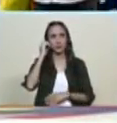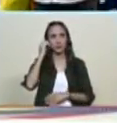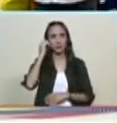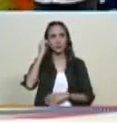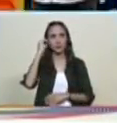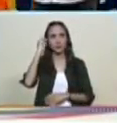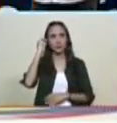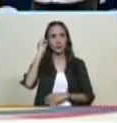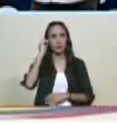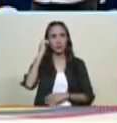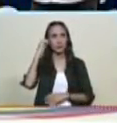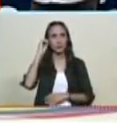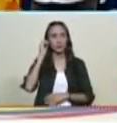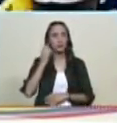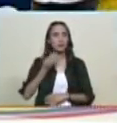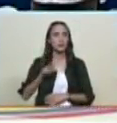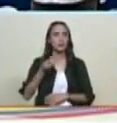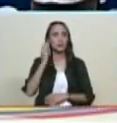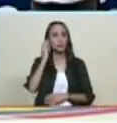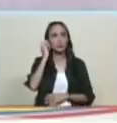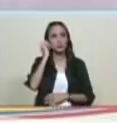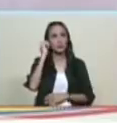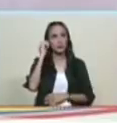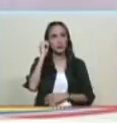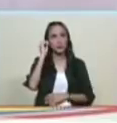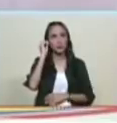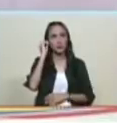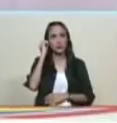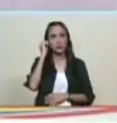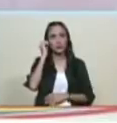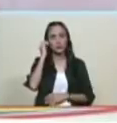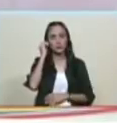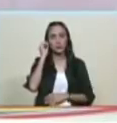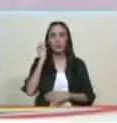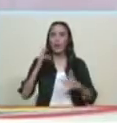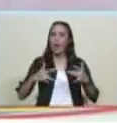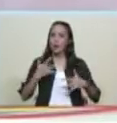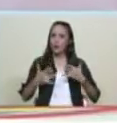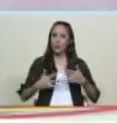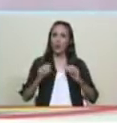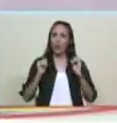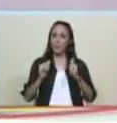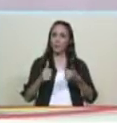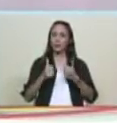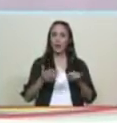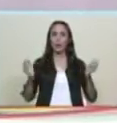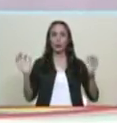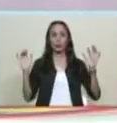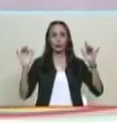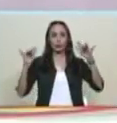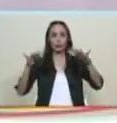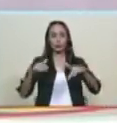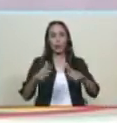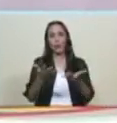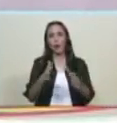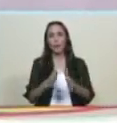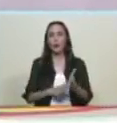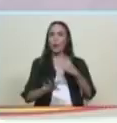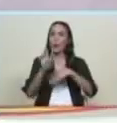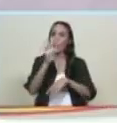con esa actividad iniciamos este carnaval Caribe 2018 que va a tener jefe en toda Caracas cerca de